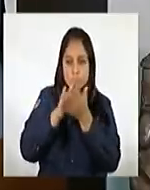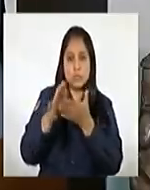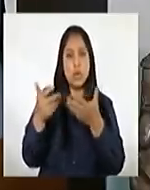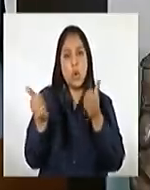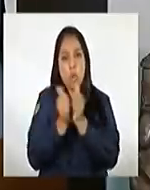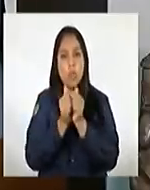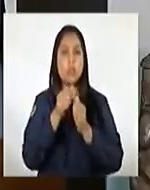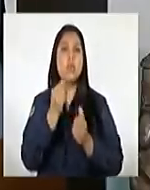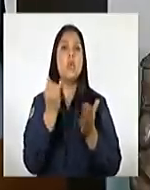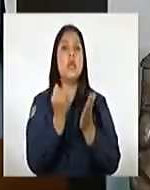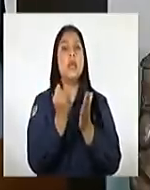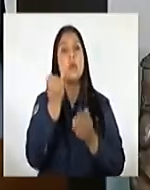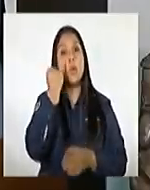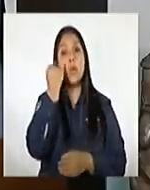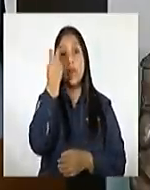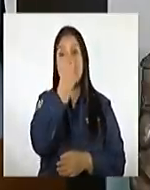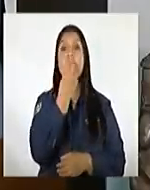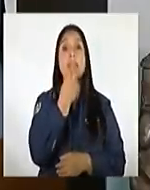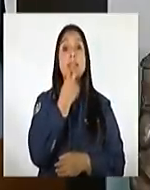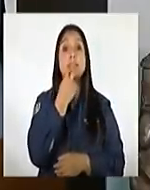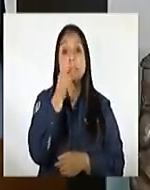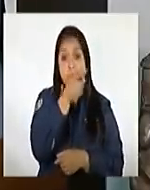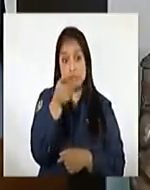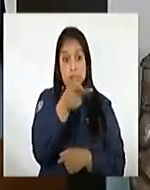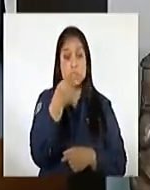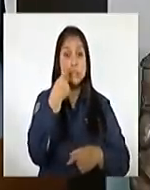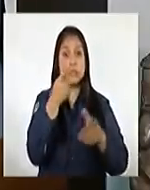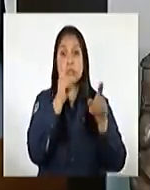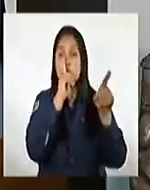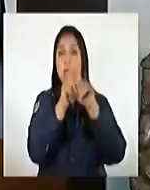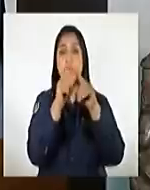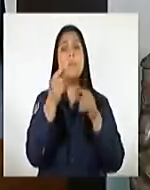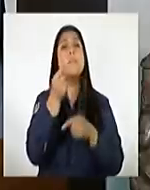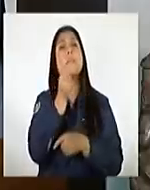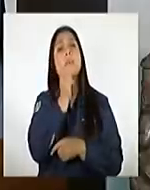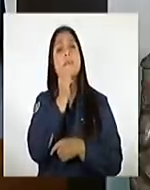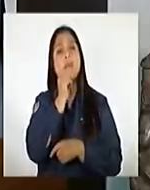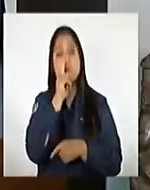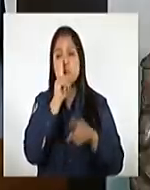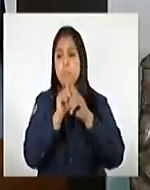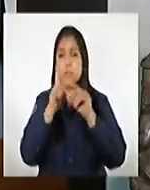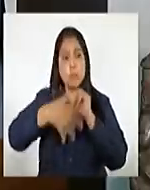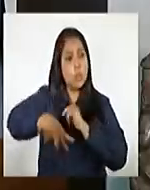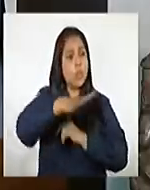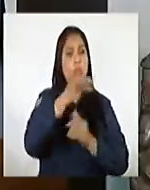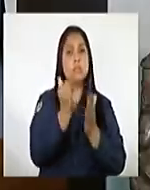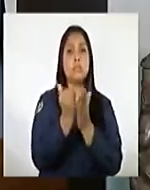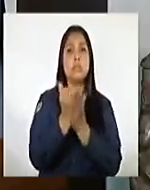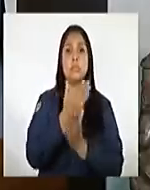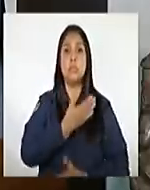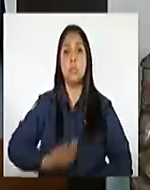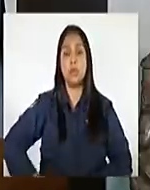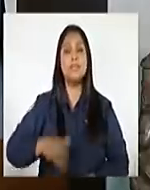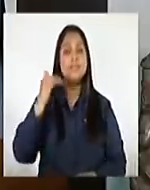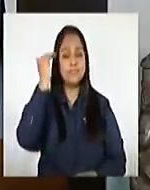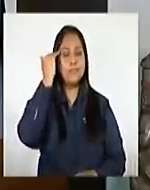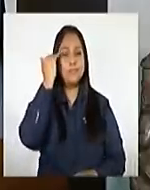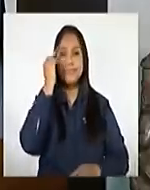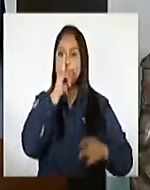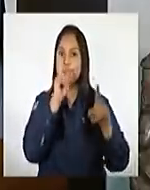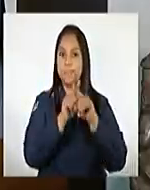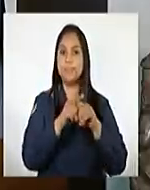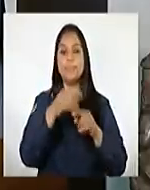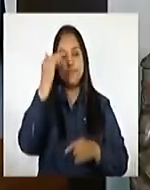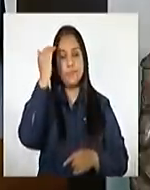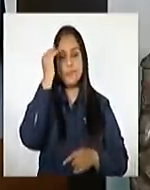conjunta con el Instituto Guatemalteco de Seguridad Social al sector privado y todas las instituciones de gobierno, conscientes y convencidos